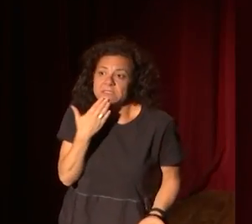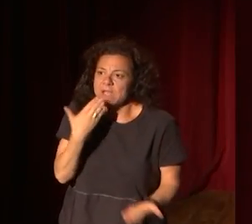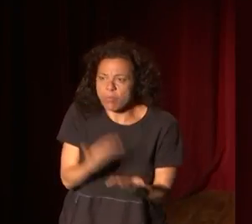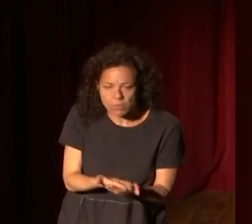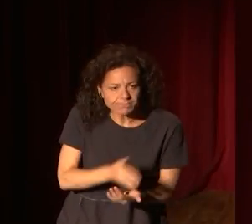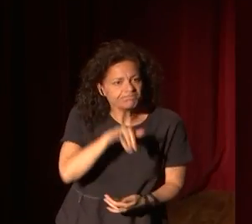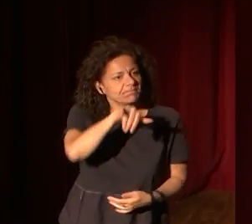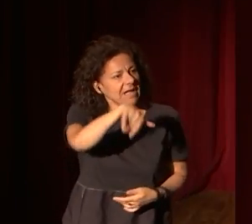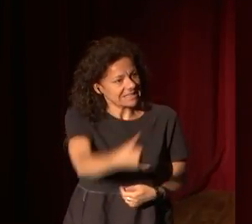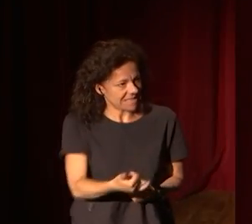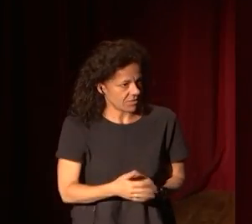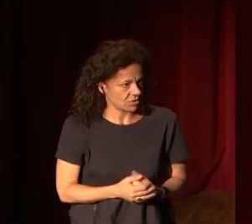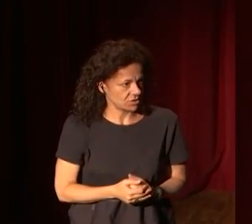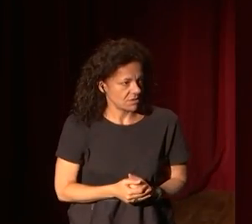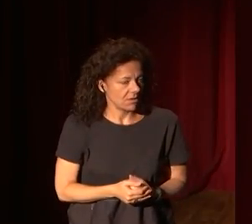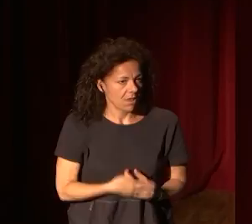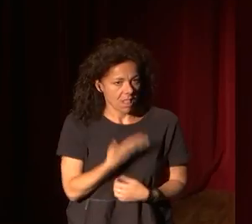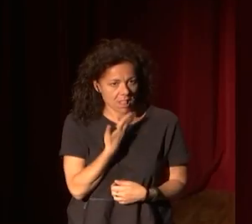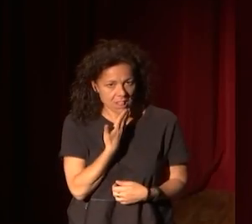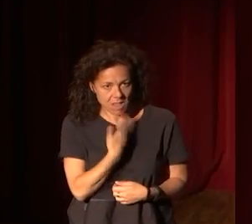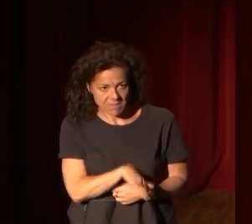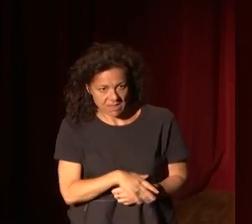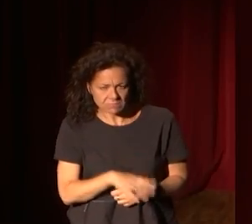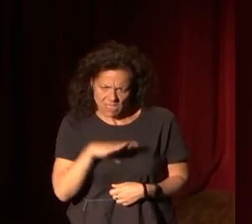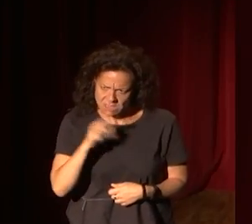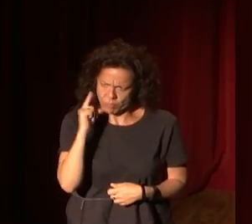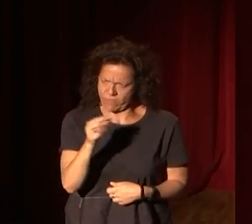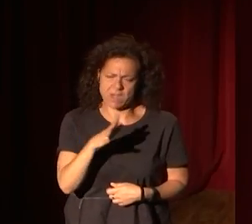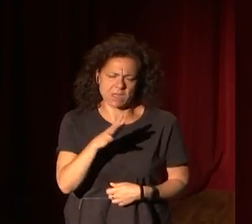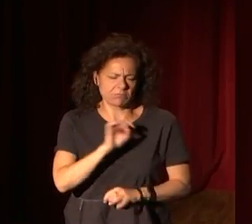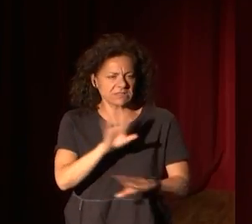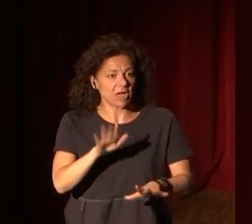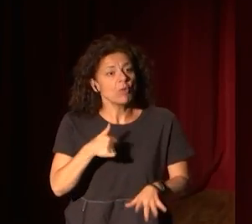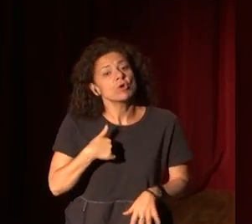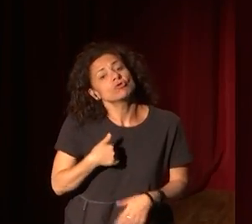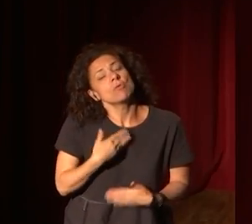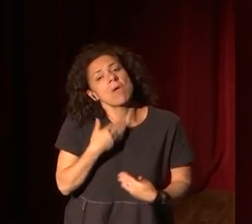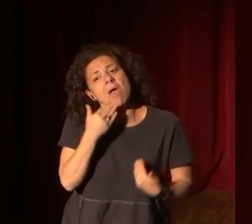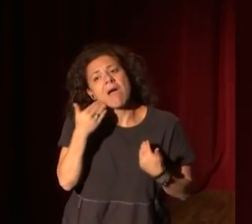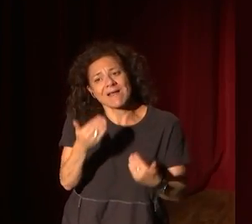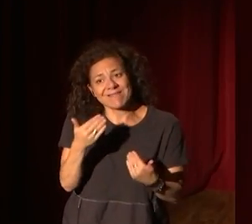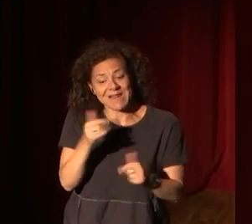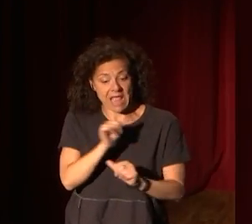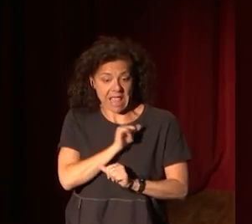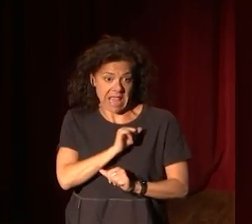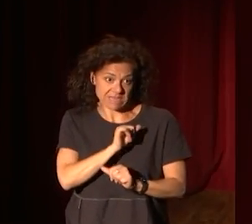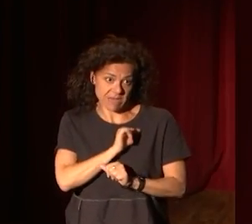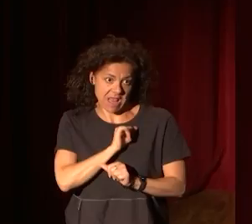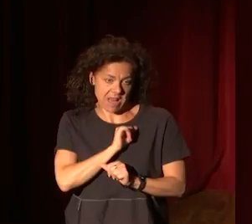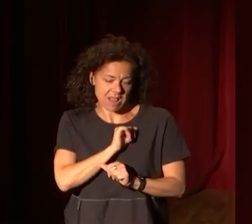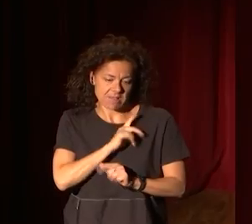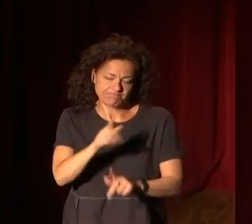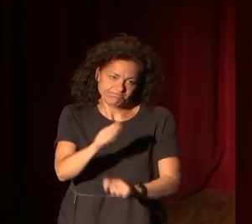cansados, no les apetece, se pueden ir, por supuesto, pero yo les agradecería que se quedaran un poco y que me dieran un voto de